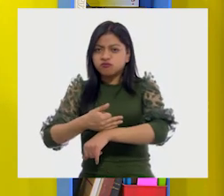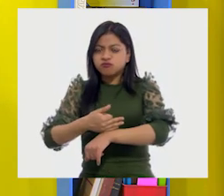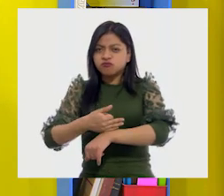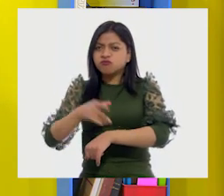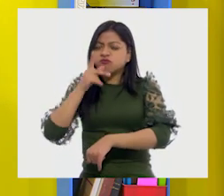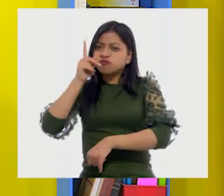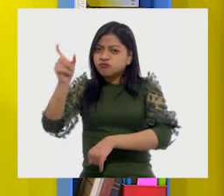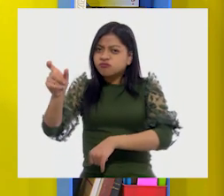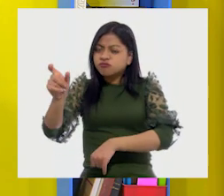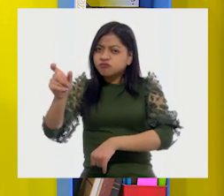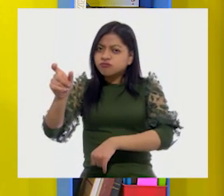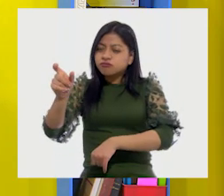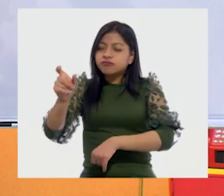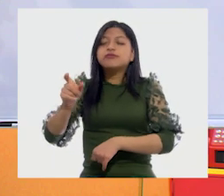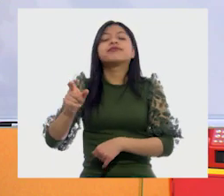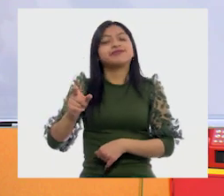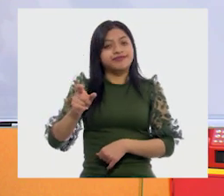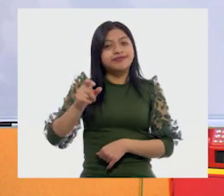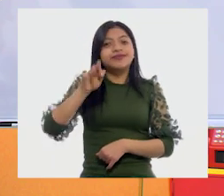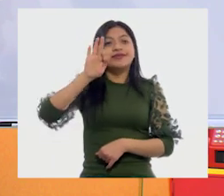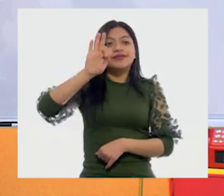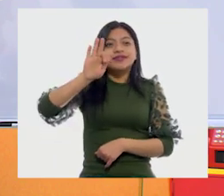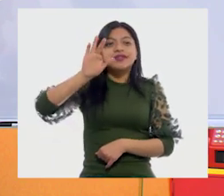A tu familia.